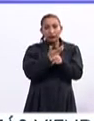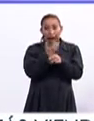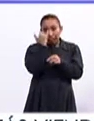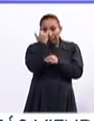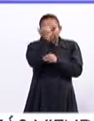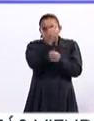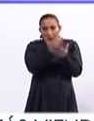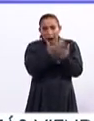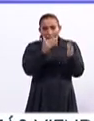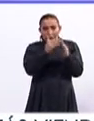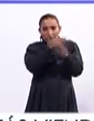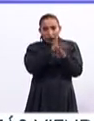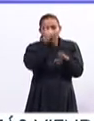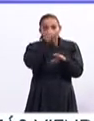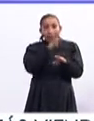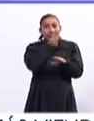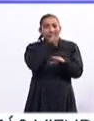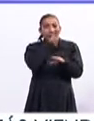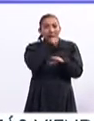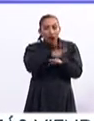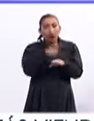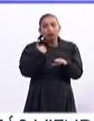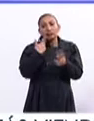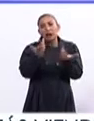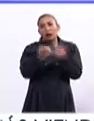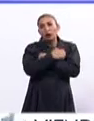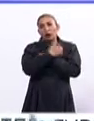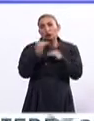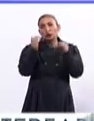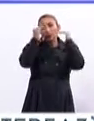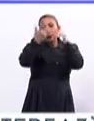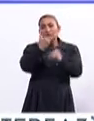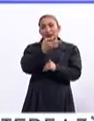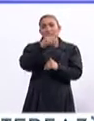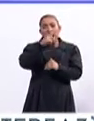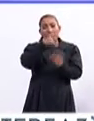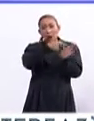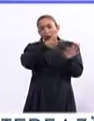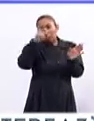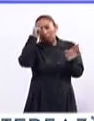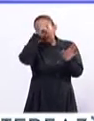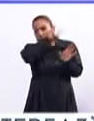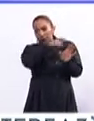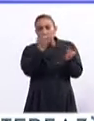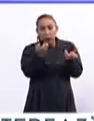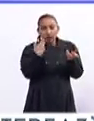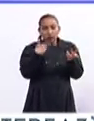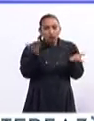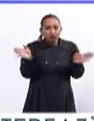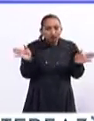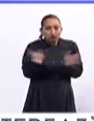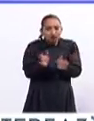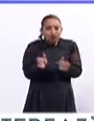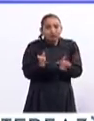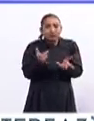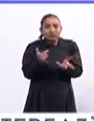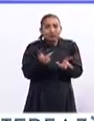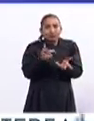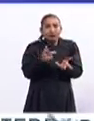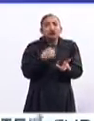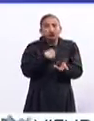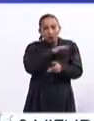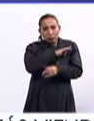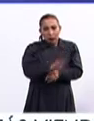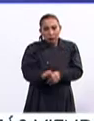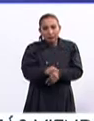la iniciativa de la Casa Blanca para el mejoramiento de la educación superior hispana. un poco complicado, nosotros por eso le simplificamos alguna vez, era yo sí